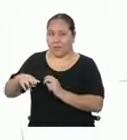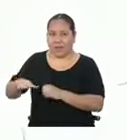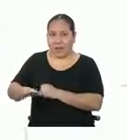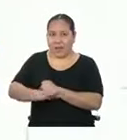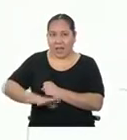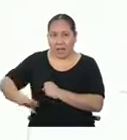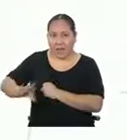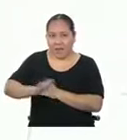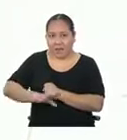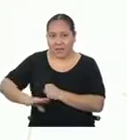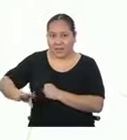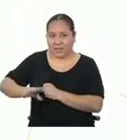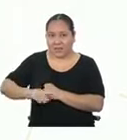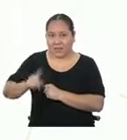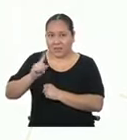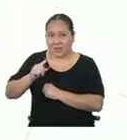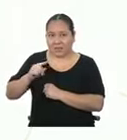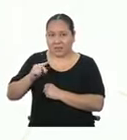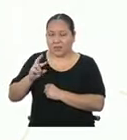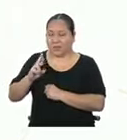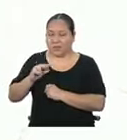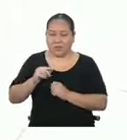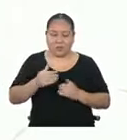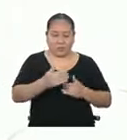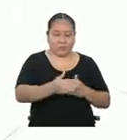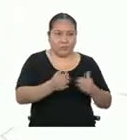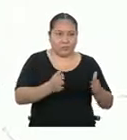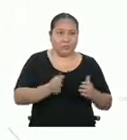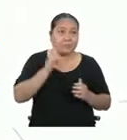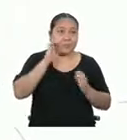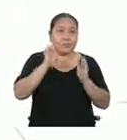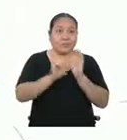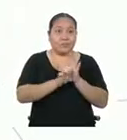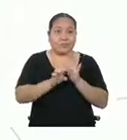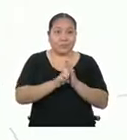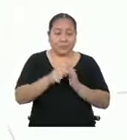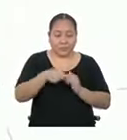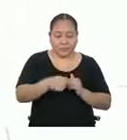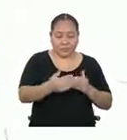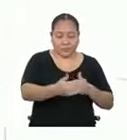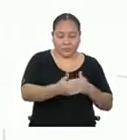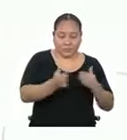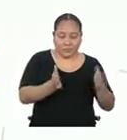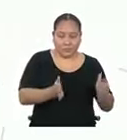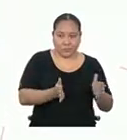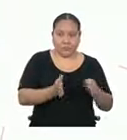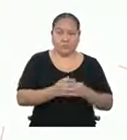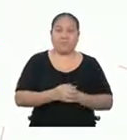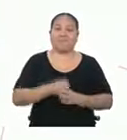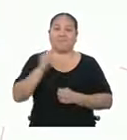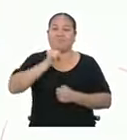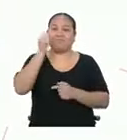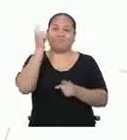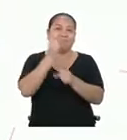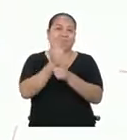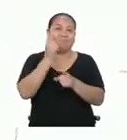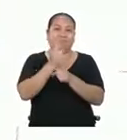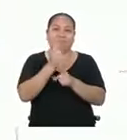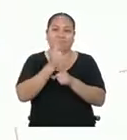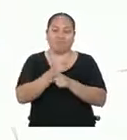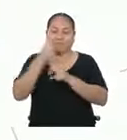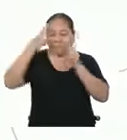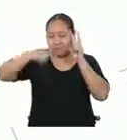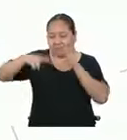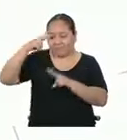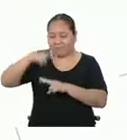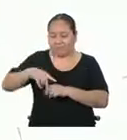no necesariamente es un polígono regular. En el ejemplo, era un rectángulo. Así es, Yaremis. Has hecho